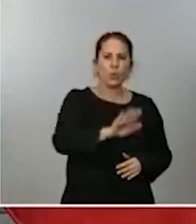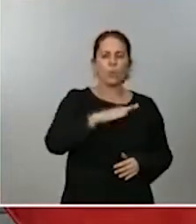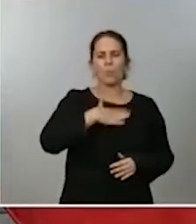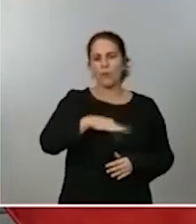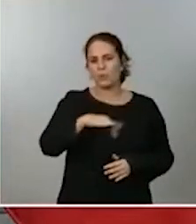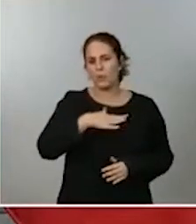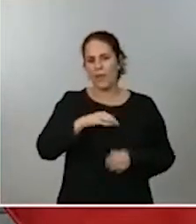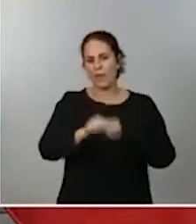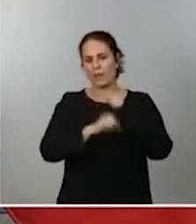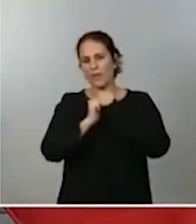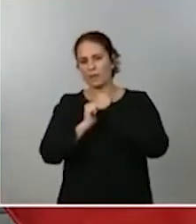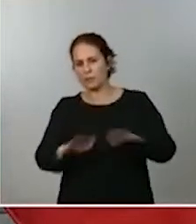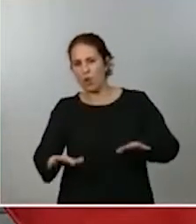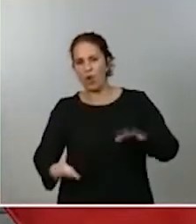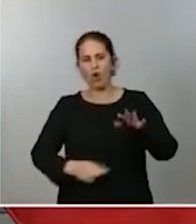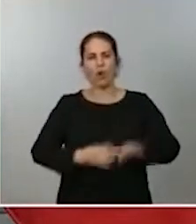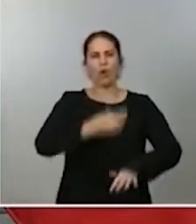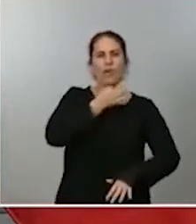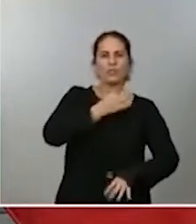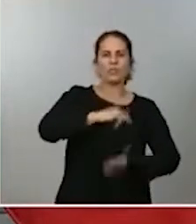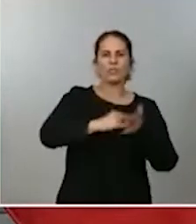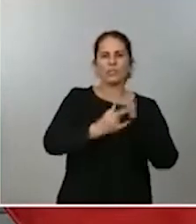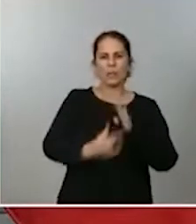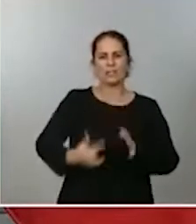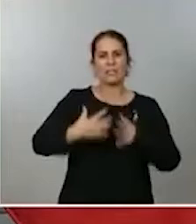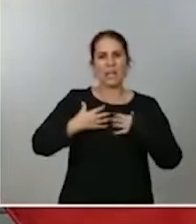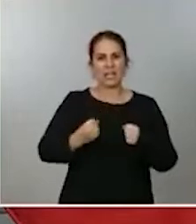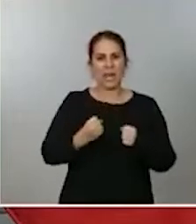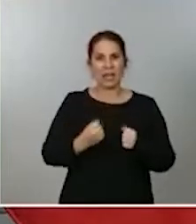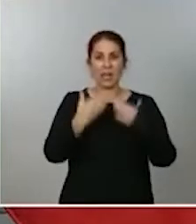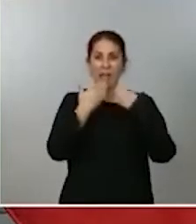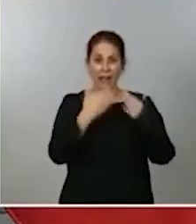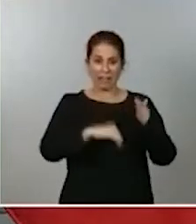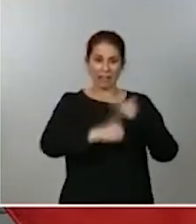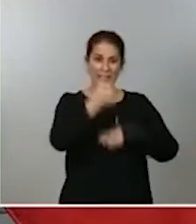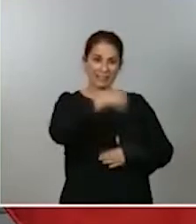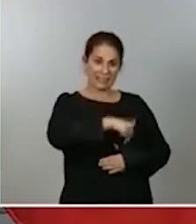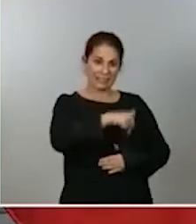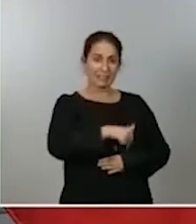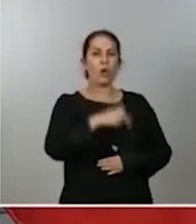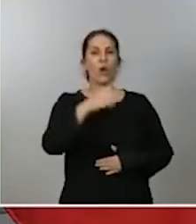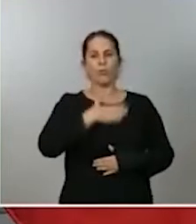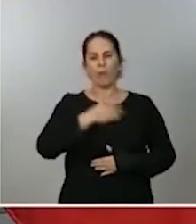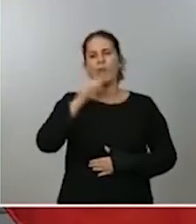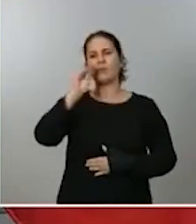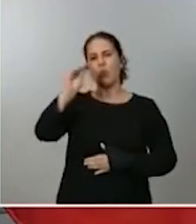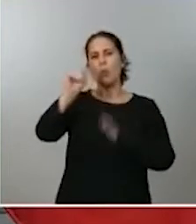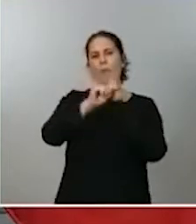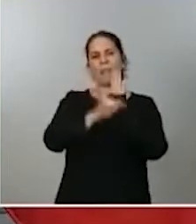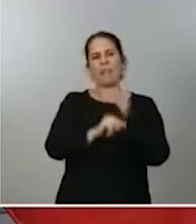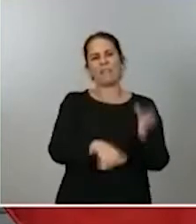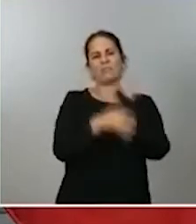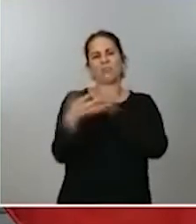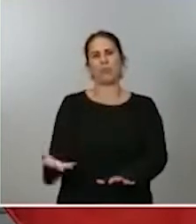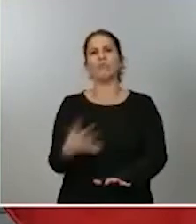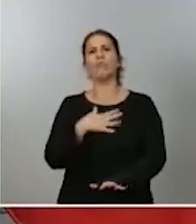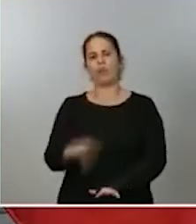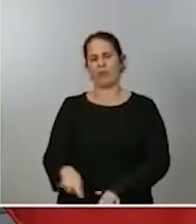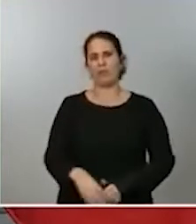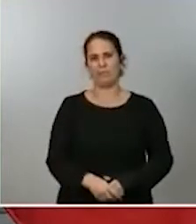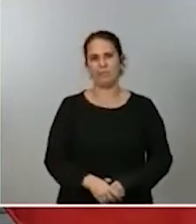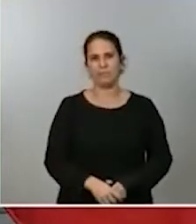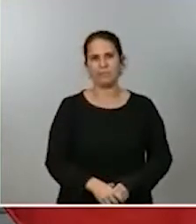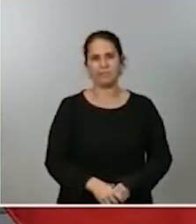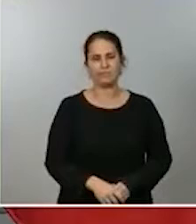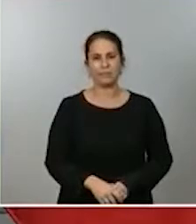de los sistemas sanitarios, se puedan adoptar las medidas con la contundencia que en cada momento se exigen. Esto es